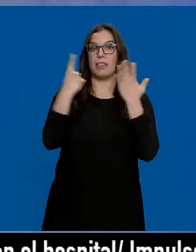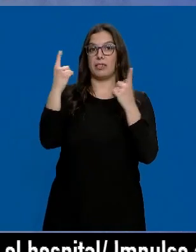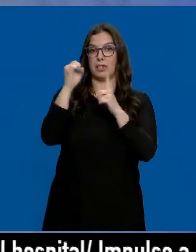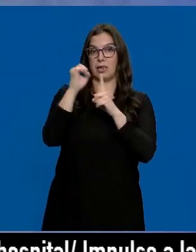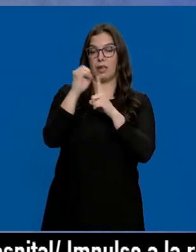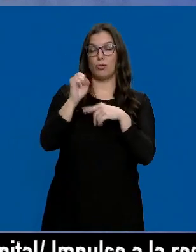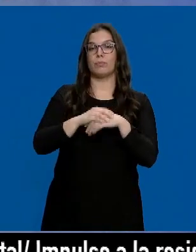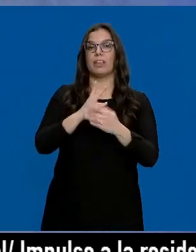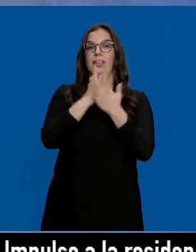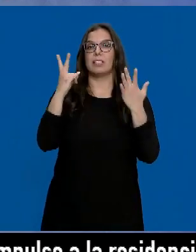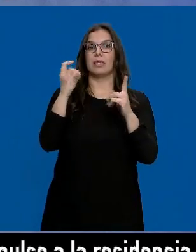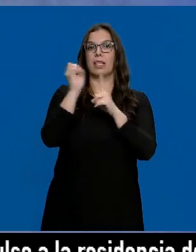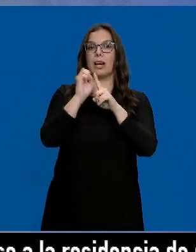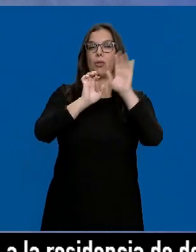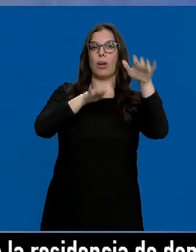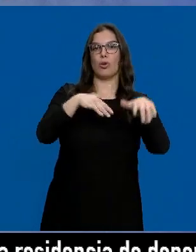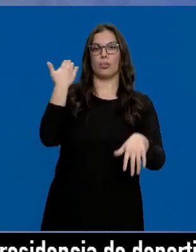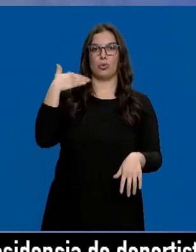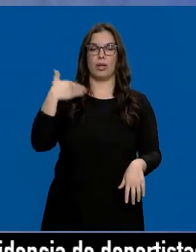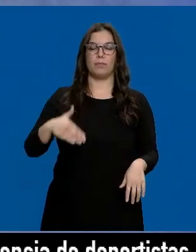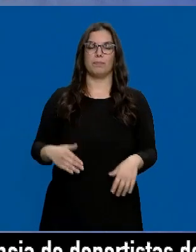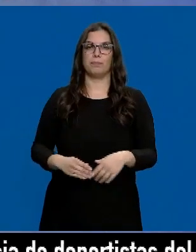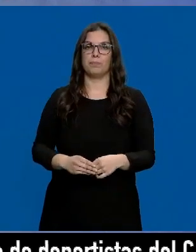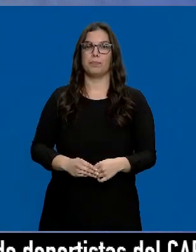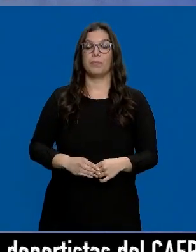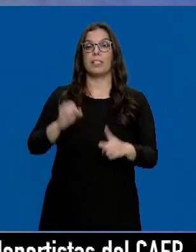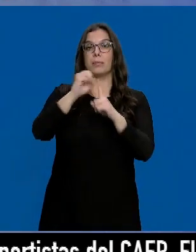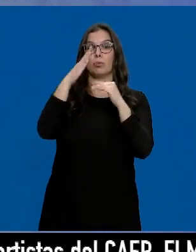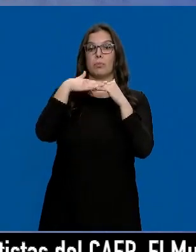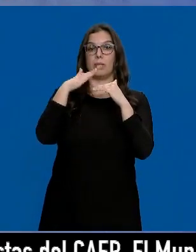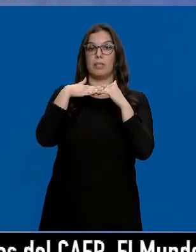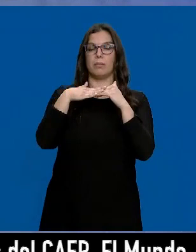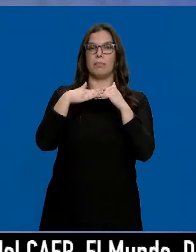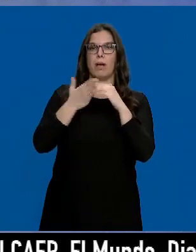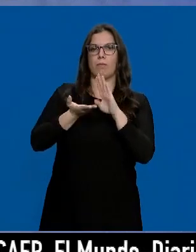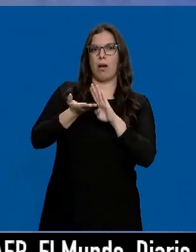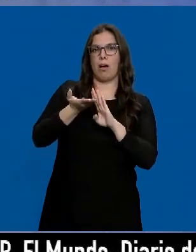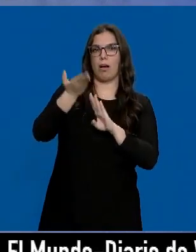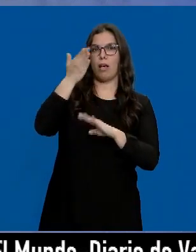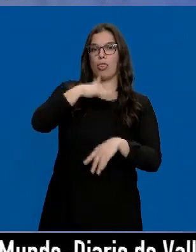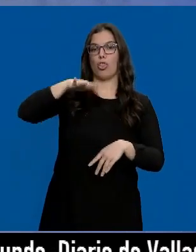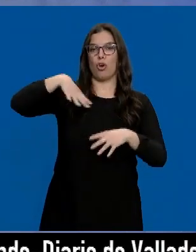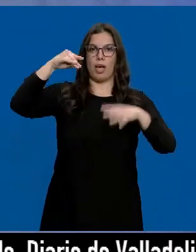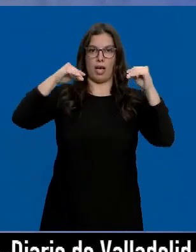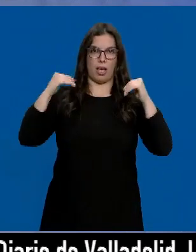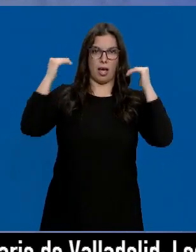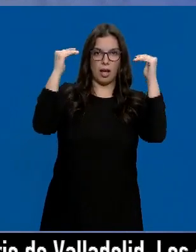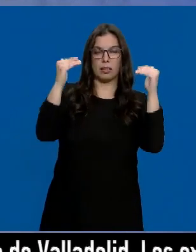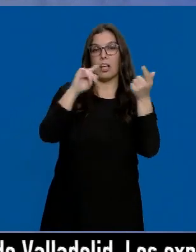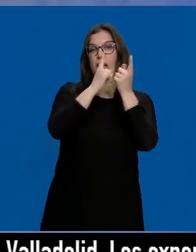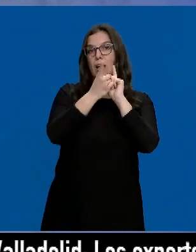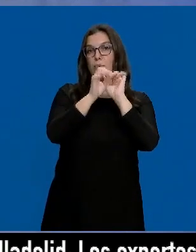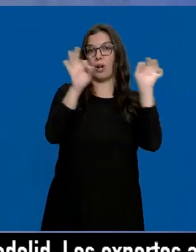y 17 en León y Soria. Las temperaturas mínimas están en ascenso en zonas altas y sin cambios o en